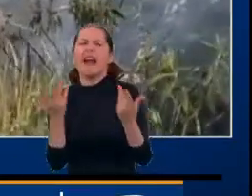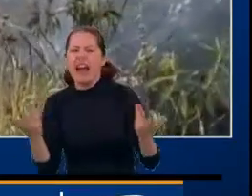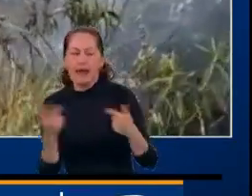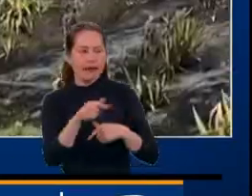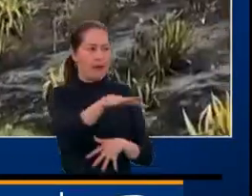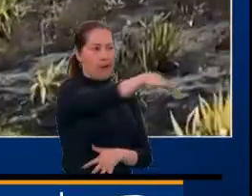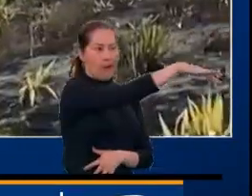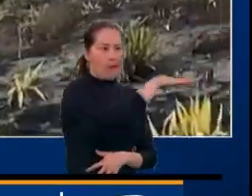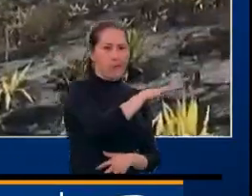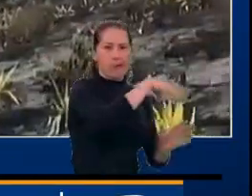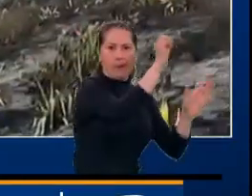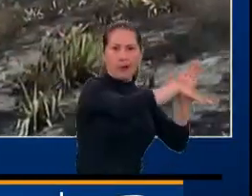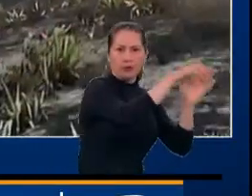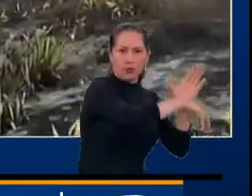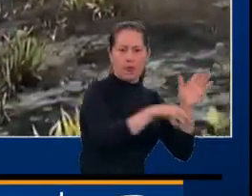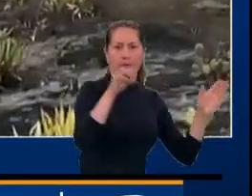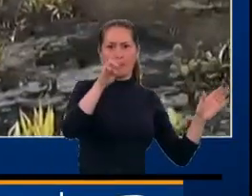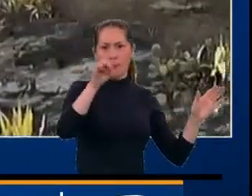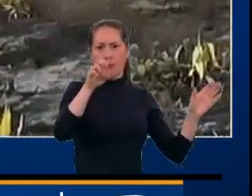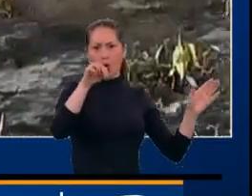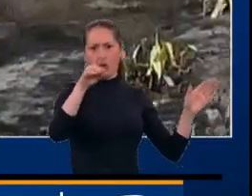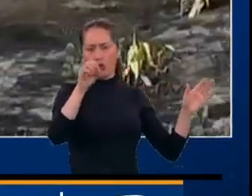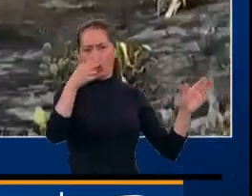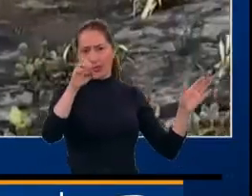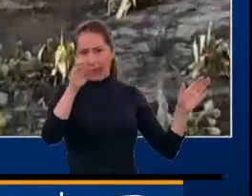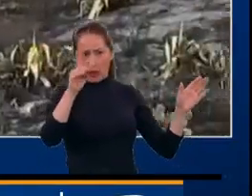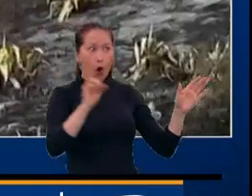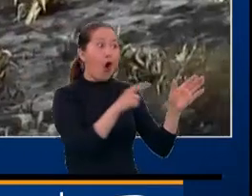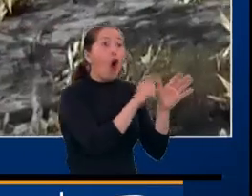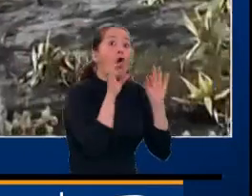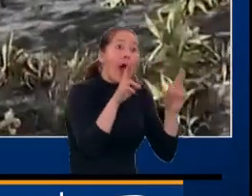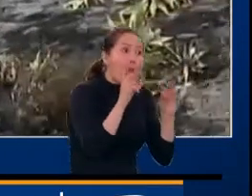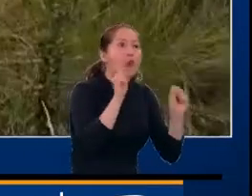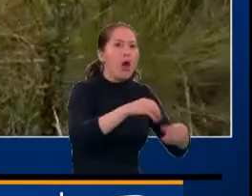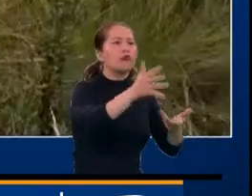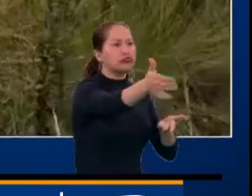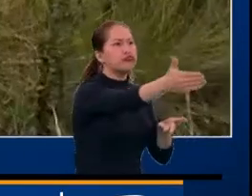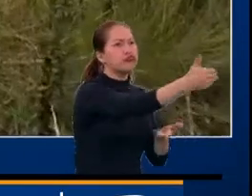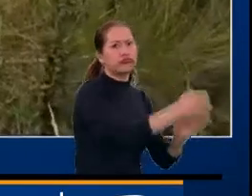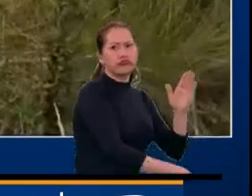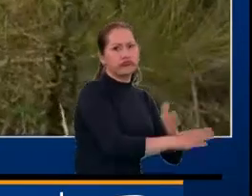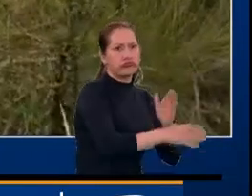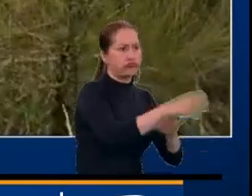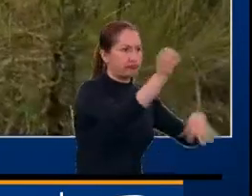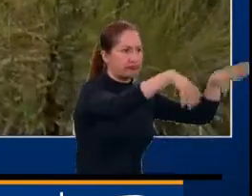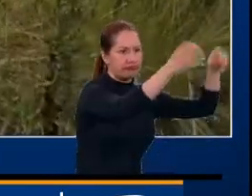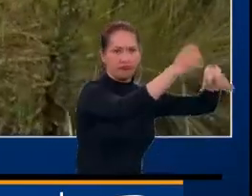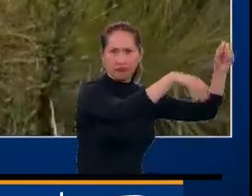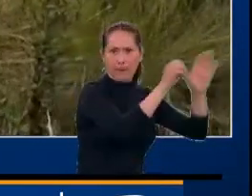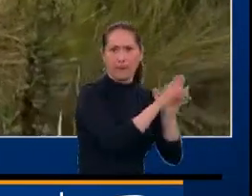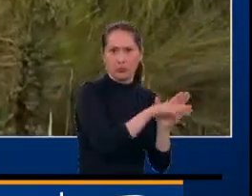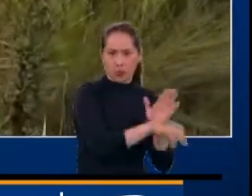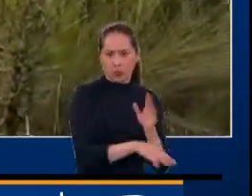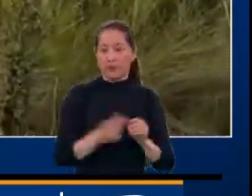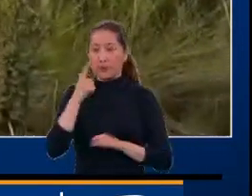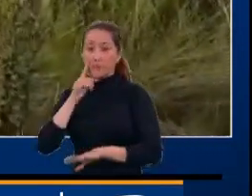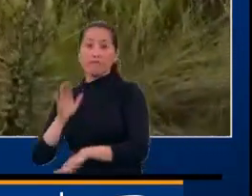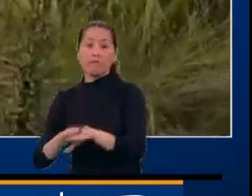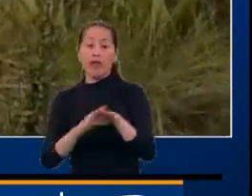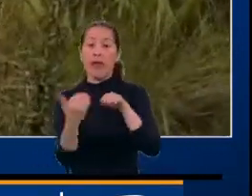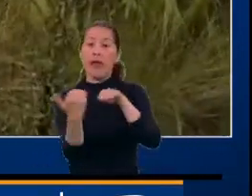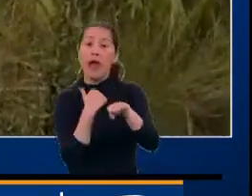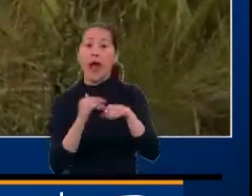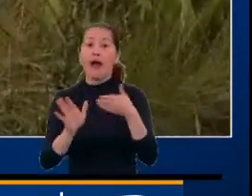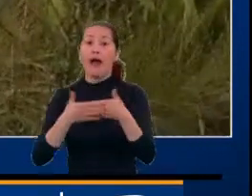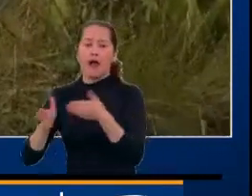con total normalidad recibiendo las basuras. Es importante aclarar que no hay cierres de vías con ocasión